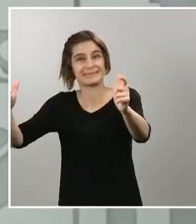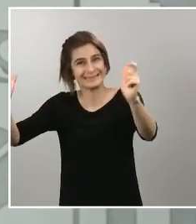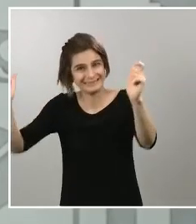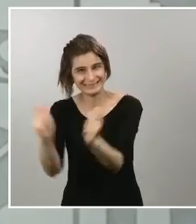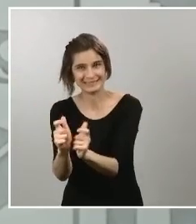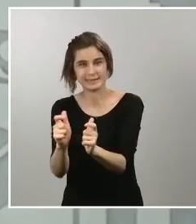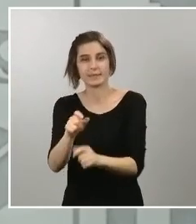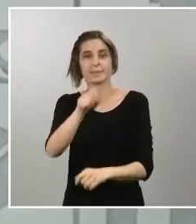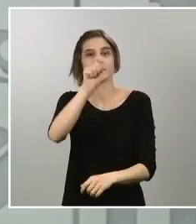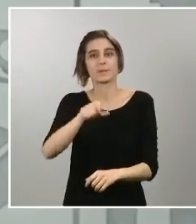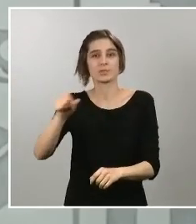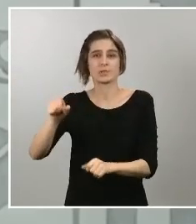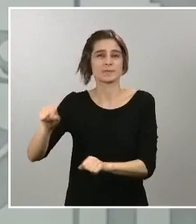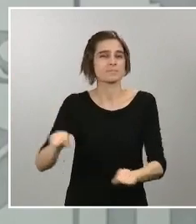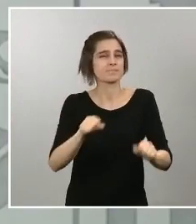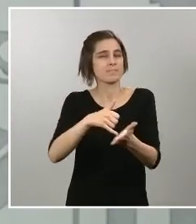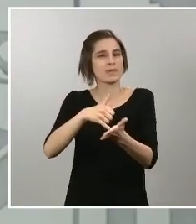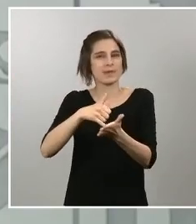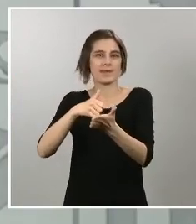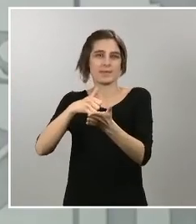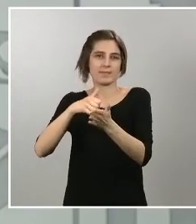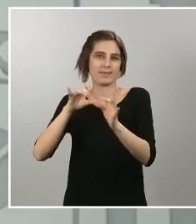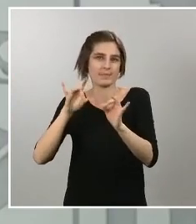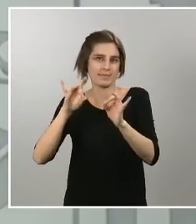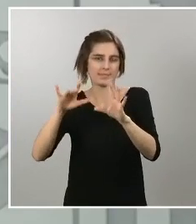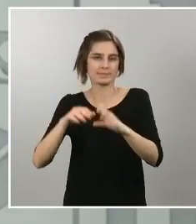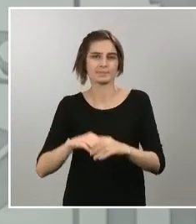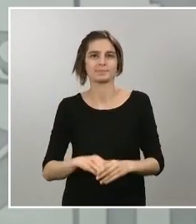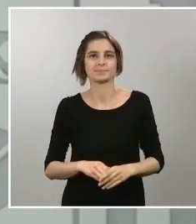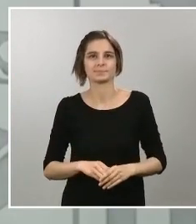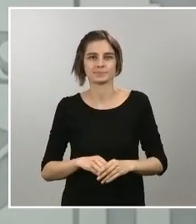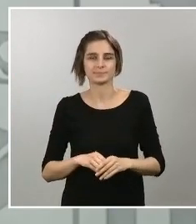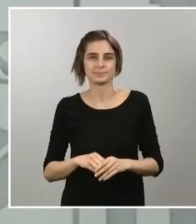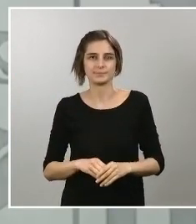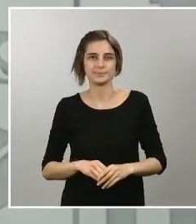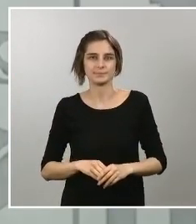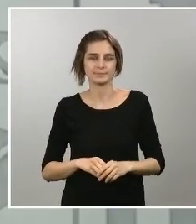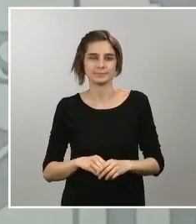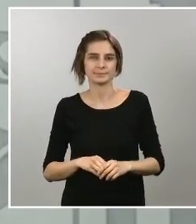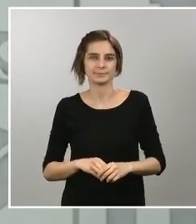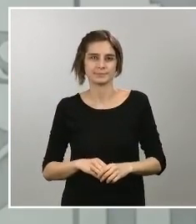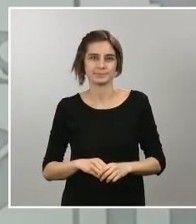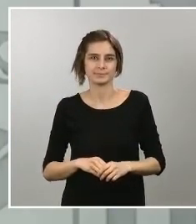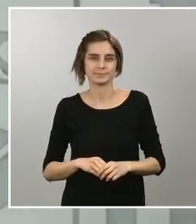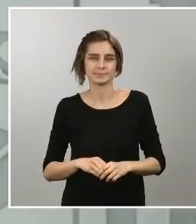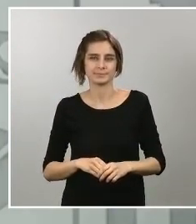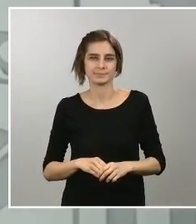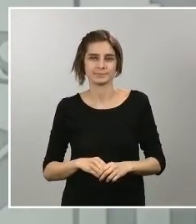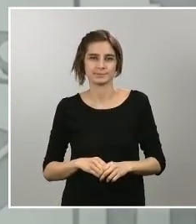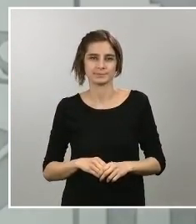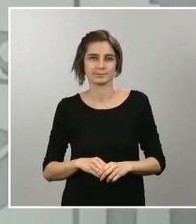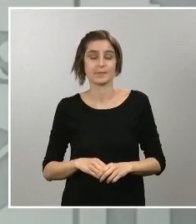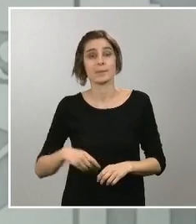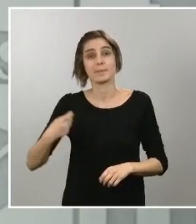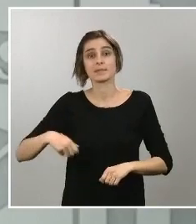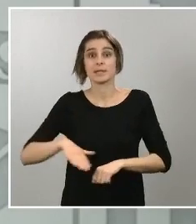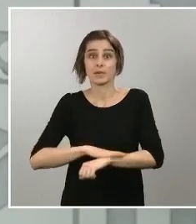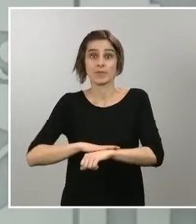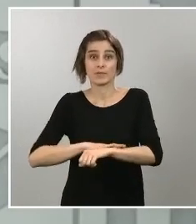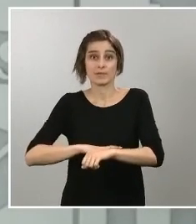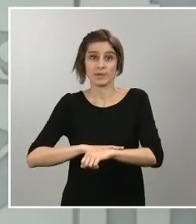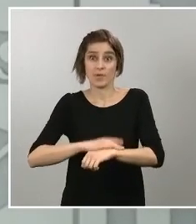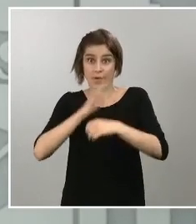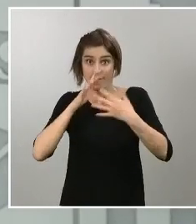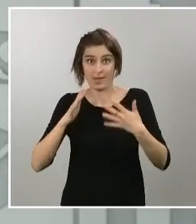presidente del gobierno está manteniendo en paralelo o acabará de terminar una videoconferencia con los presidentes autonómicos